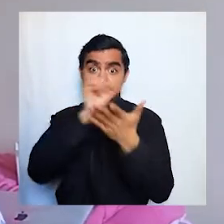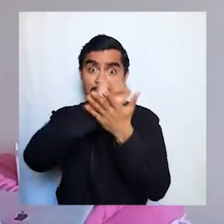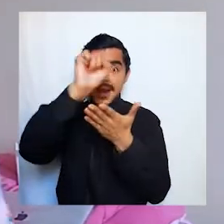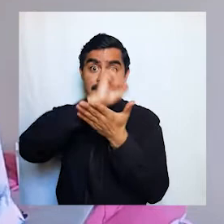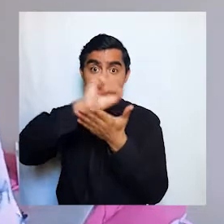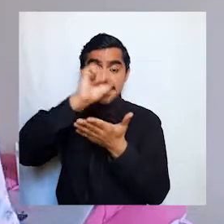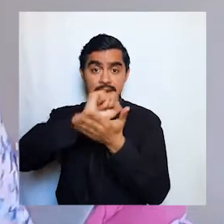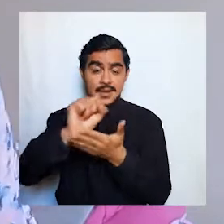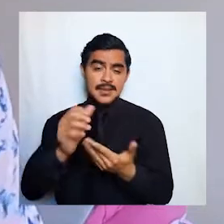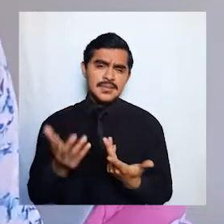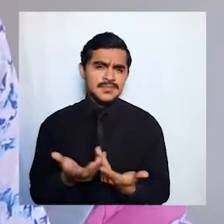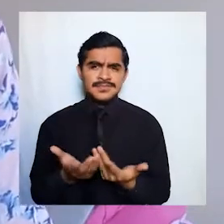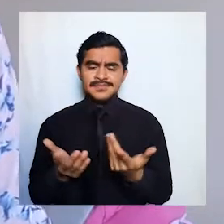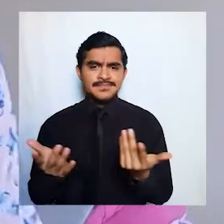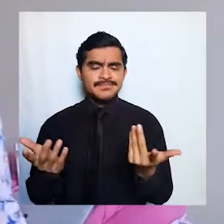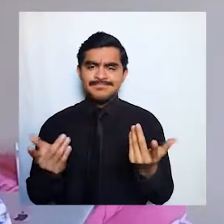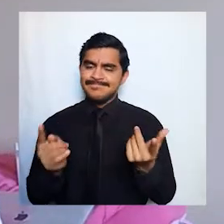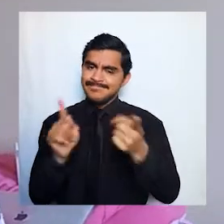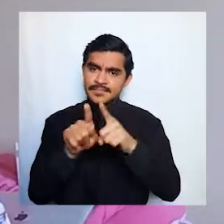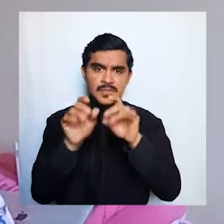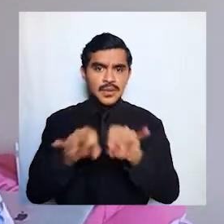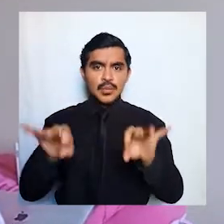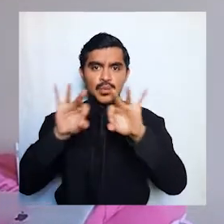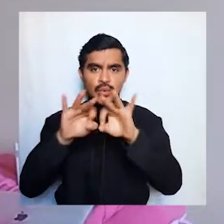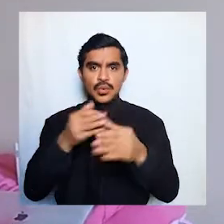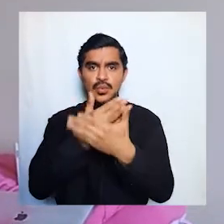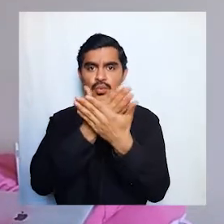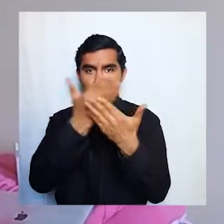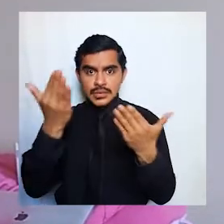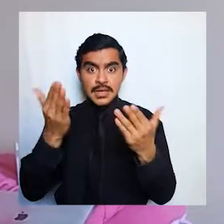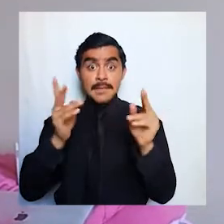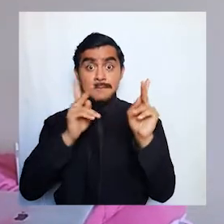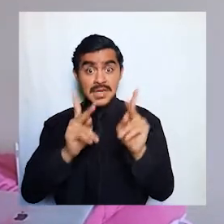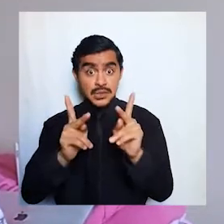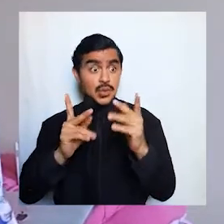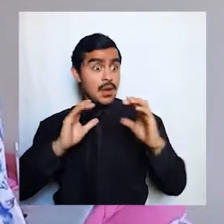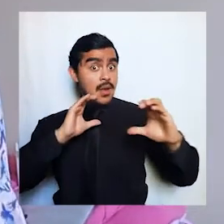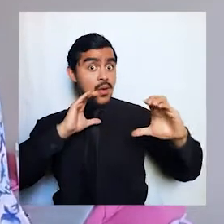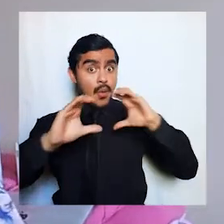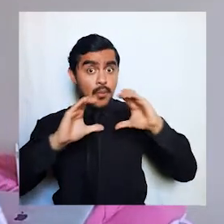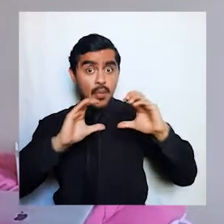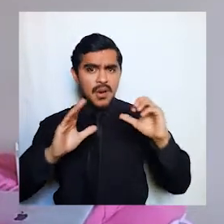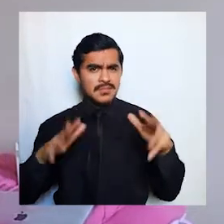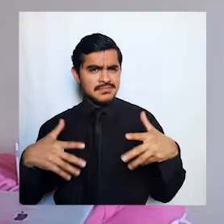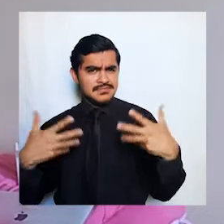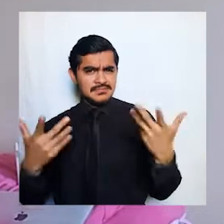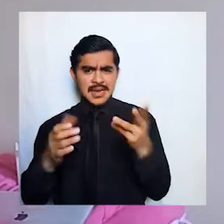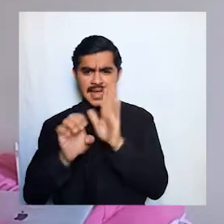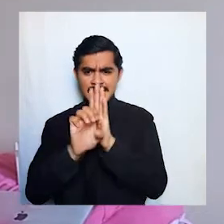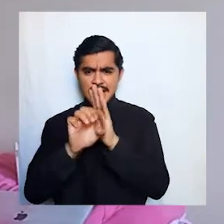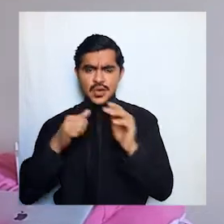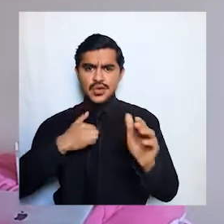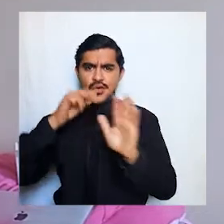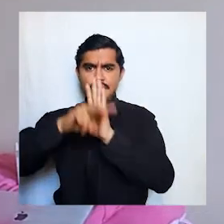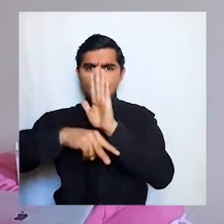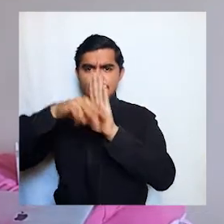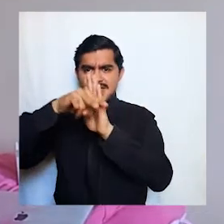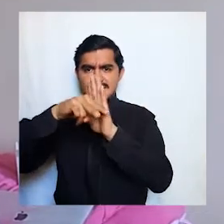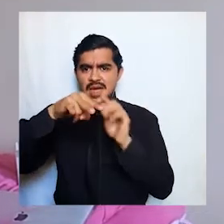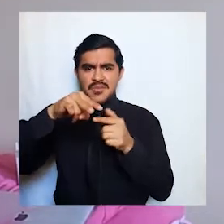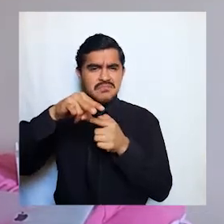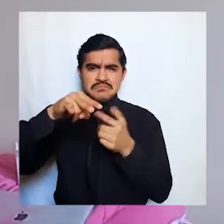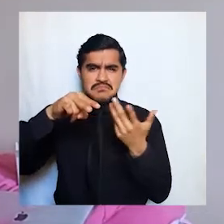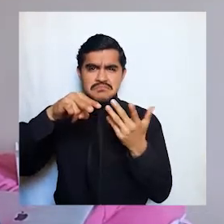además de eso es muy muy importante que vos hables con la gente qué quiere decir eso subiste un video de cómo